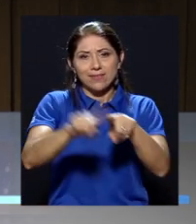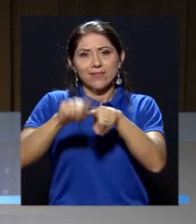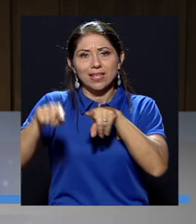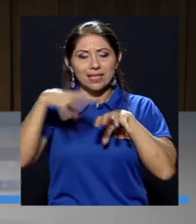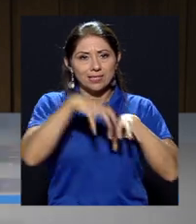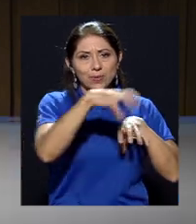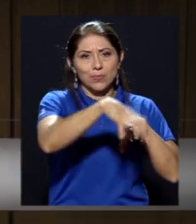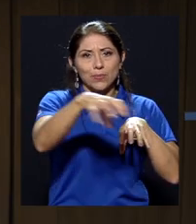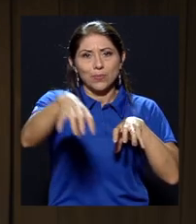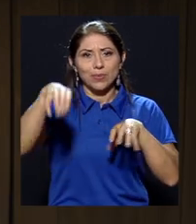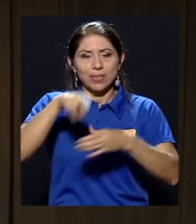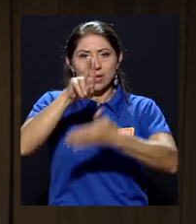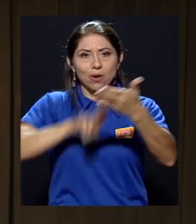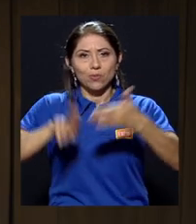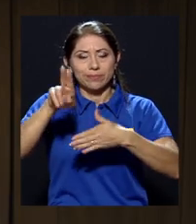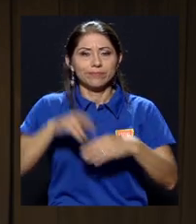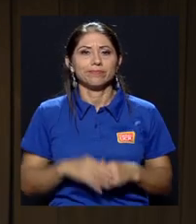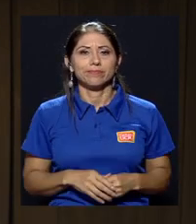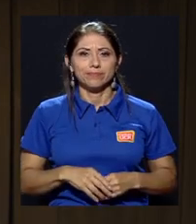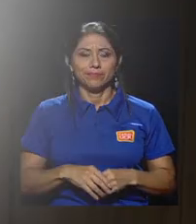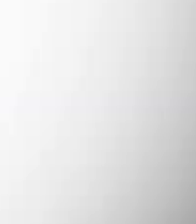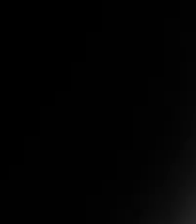sedes y recintos universitarios.